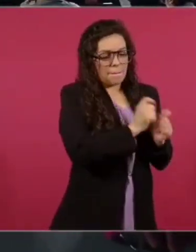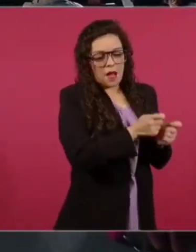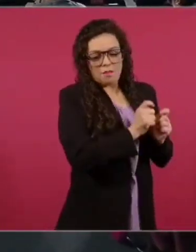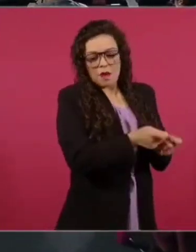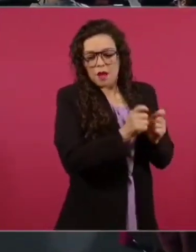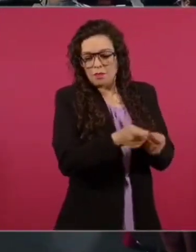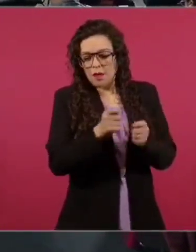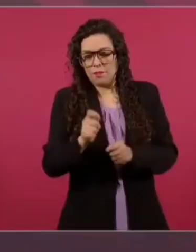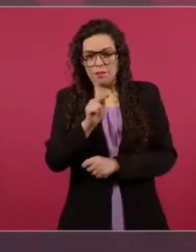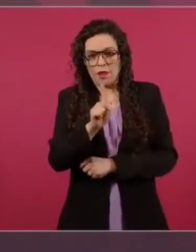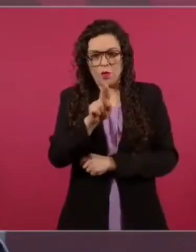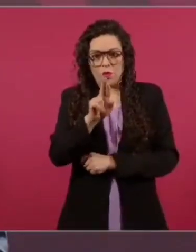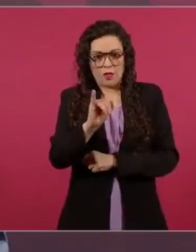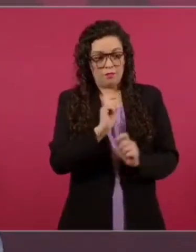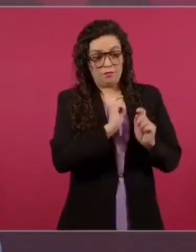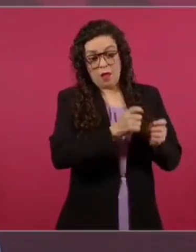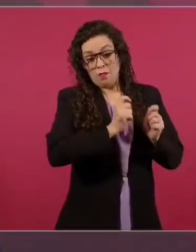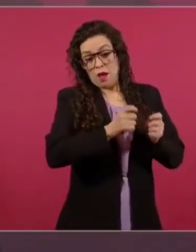cambió de parecer.